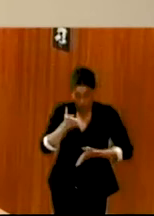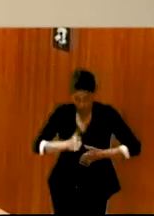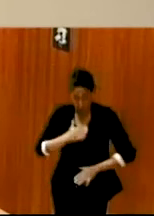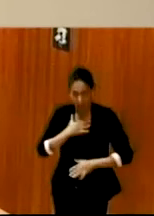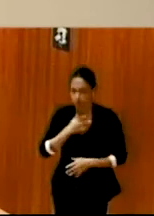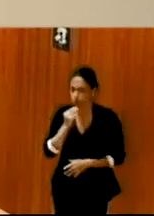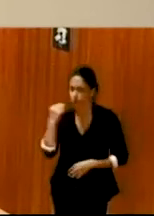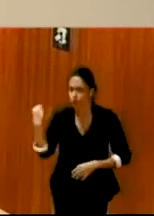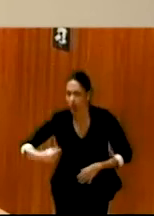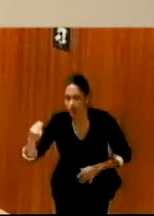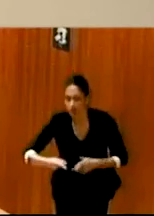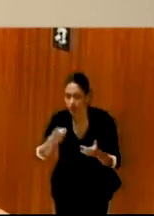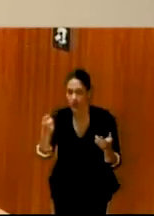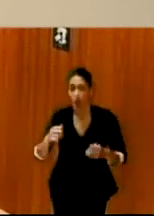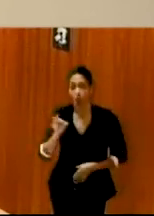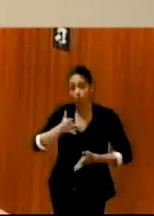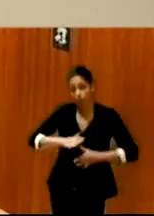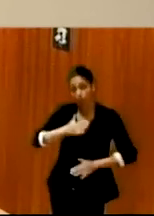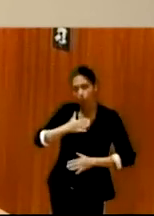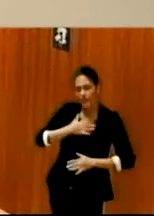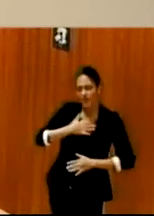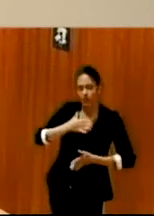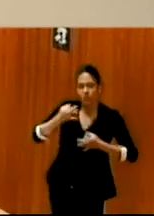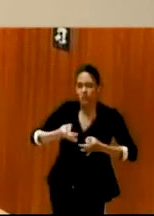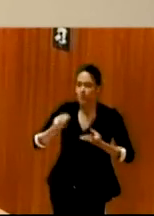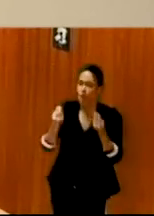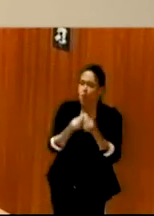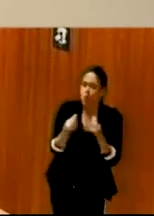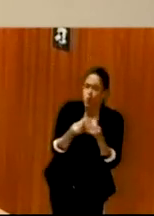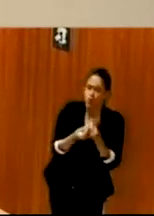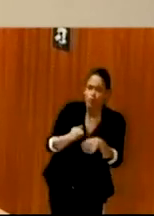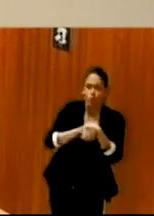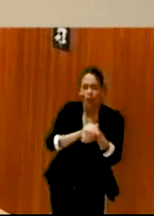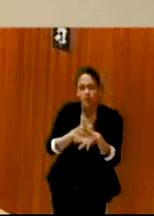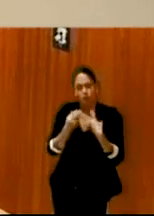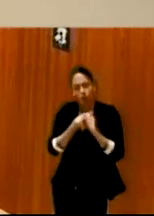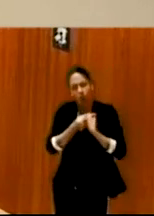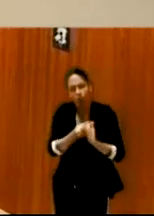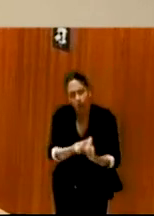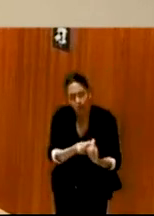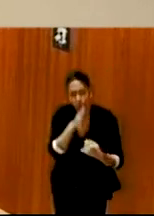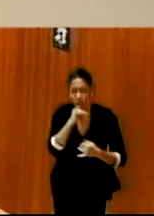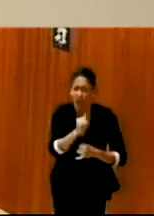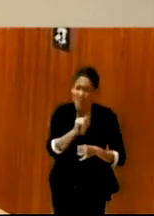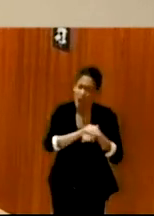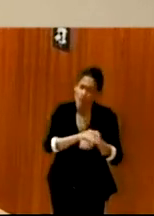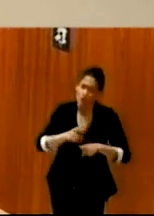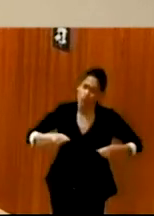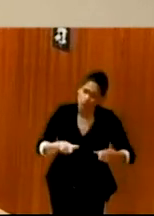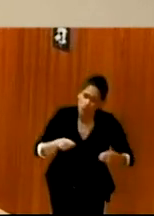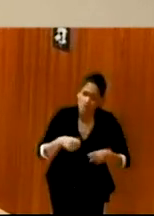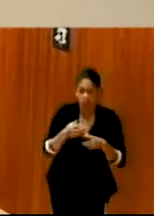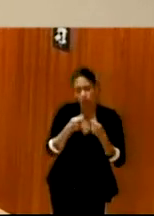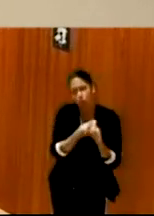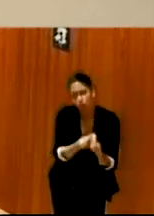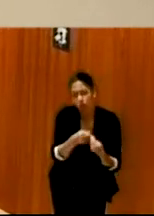buena. O es que mi niño siempre va con su amigo, acompañándole, y porque tiene un amigo y silla de ruedas. O es que es más bueno.